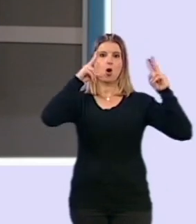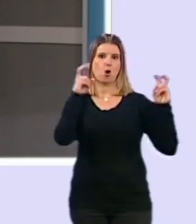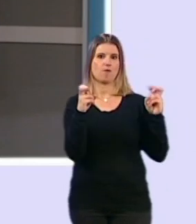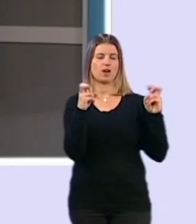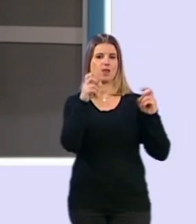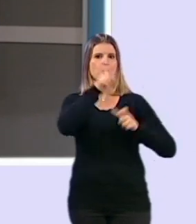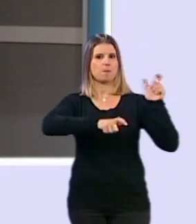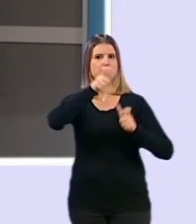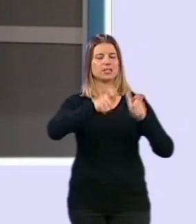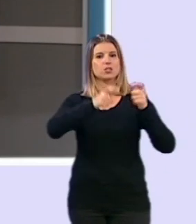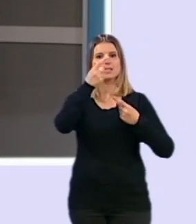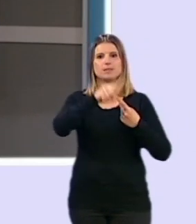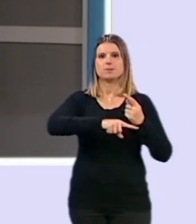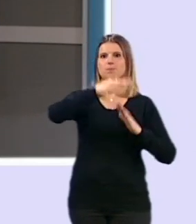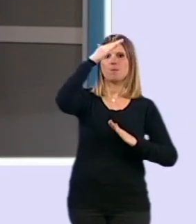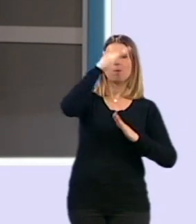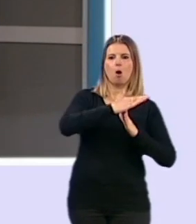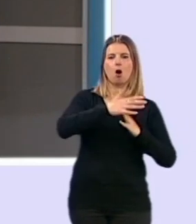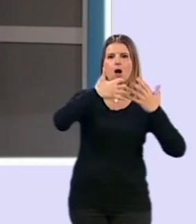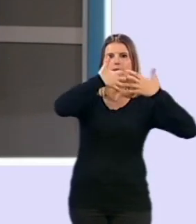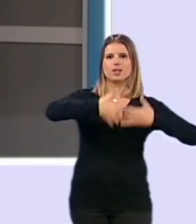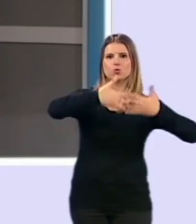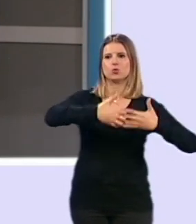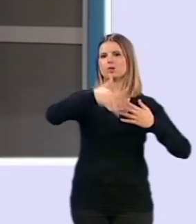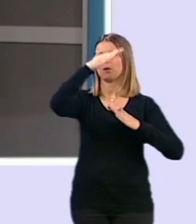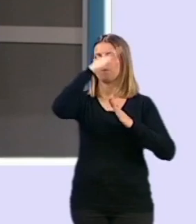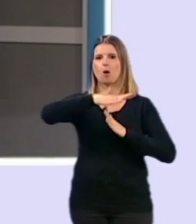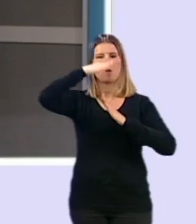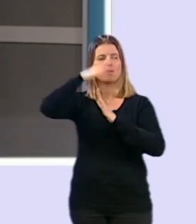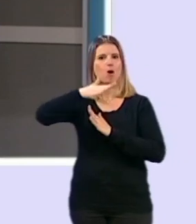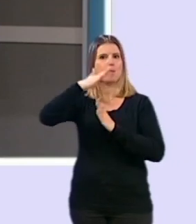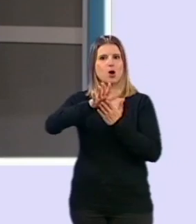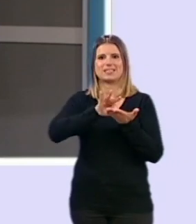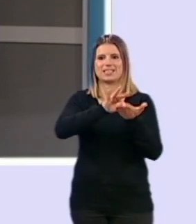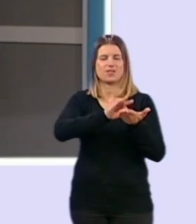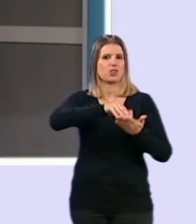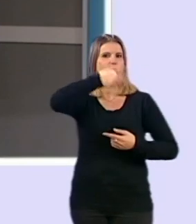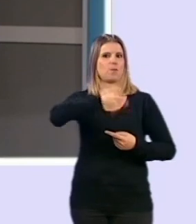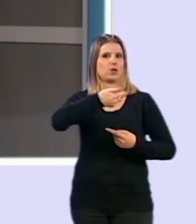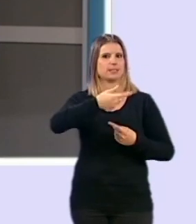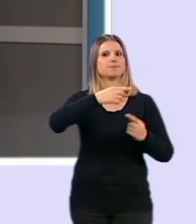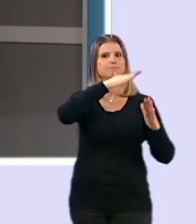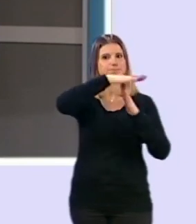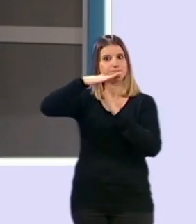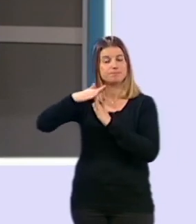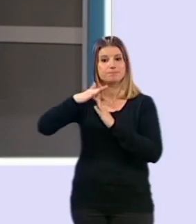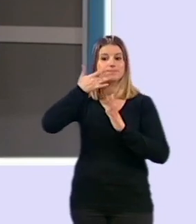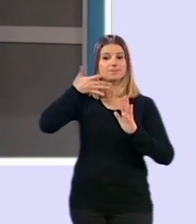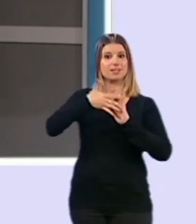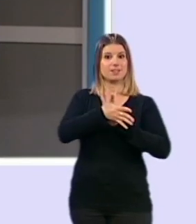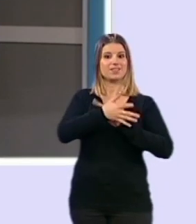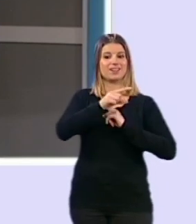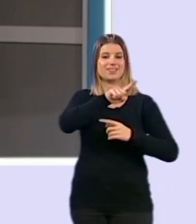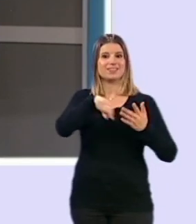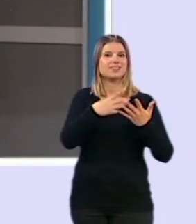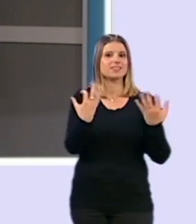una paralización tanto de la industria como de todos aquellos servicios no esenciales. Evidentemente, esto ha llevado consigo